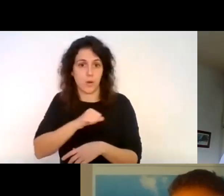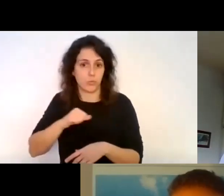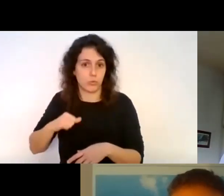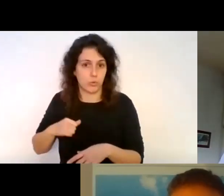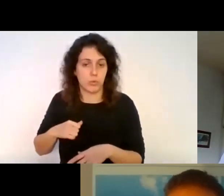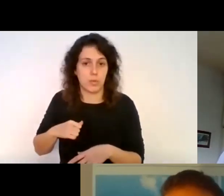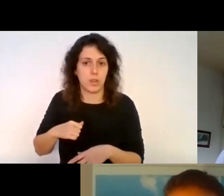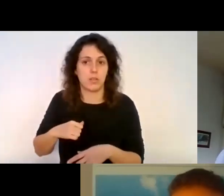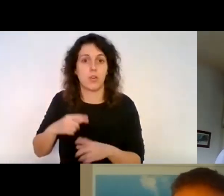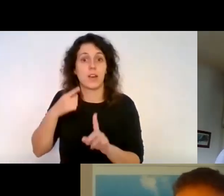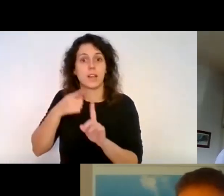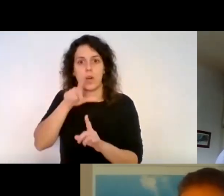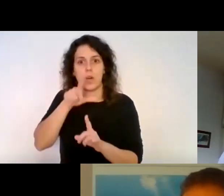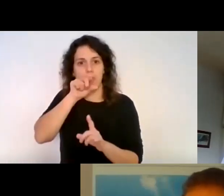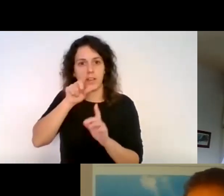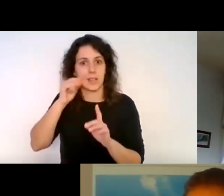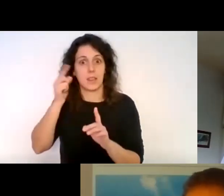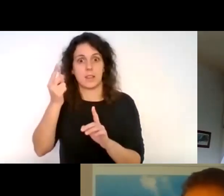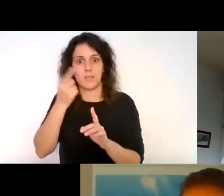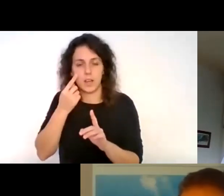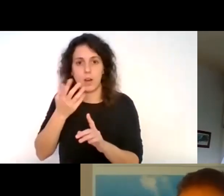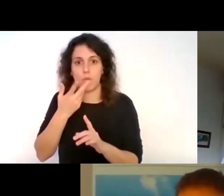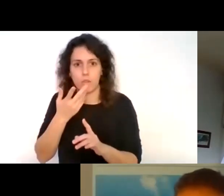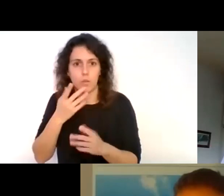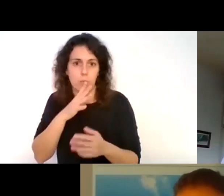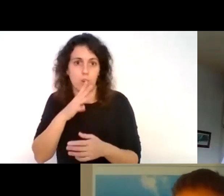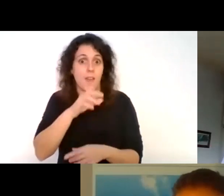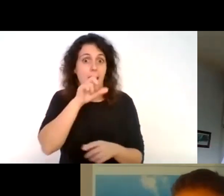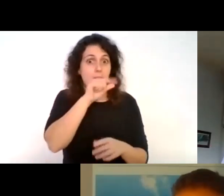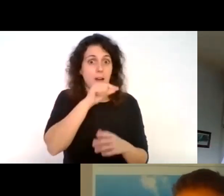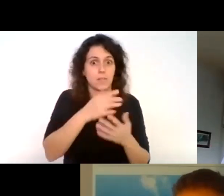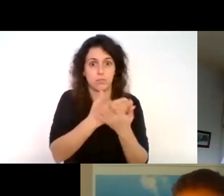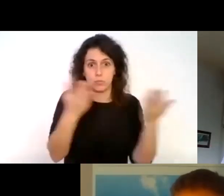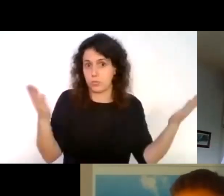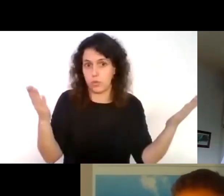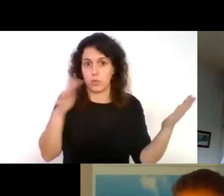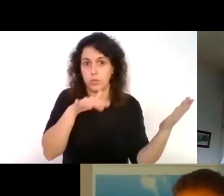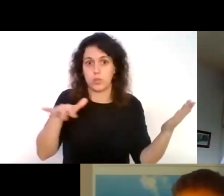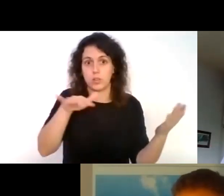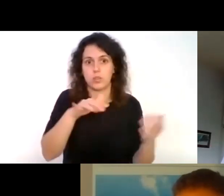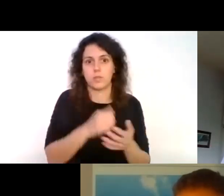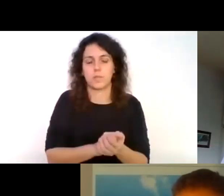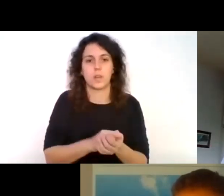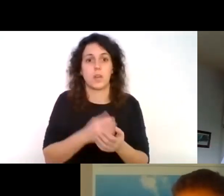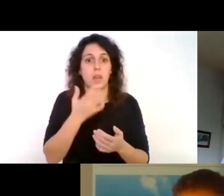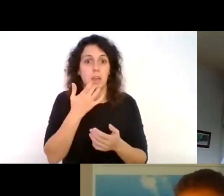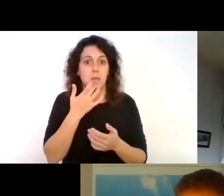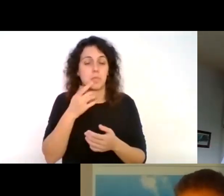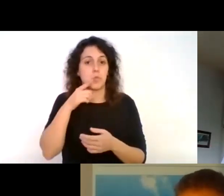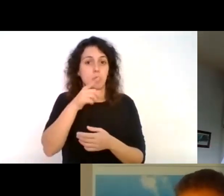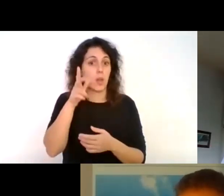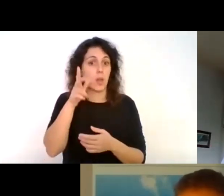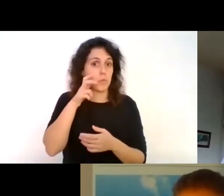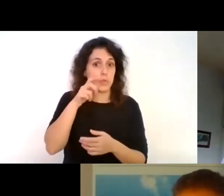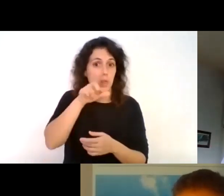identificar aves y conocerlas, porque aves hay en todos lados. Pues quizás ahora mismo ustedes están escuchando aves y probablemente no sepan cómo es ni